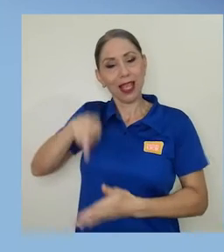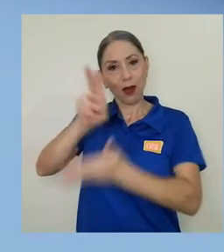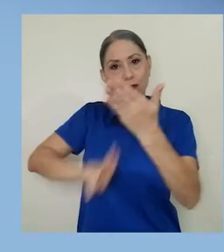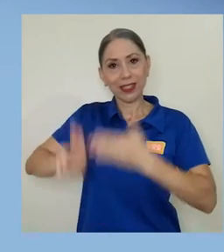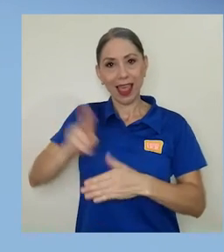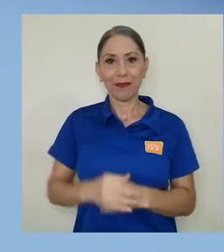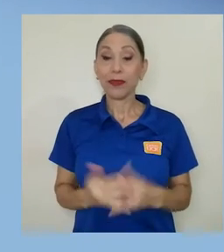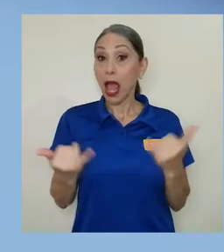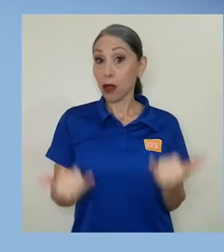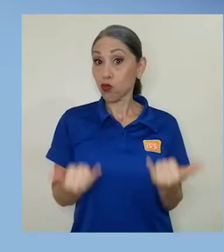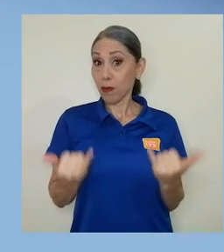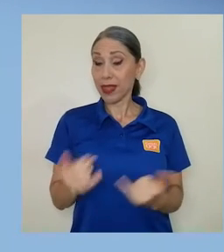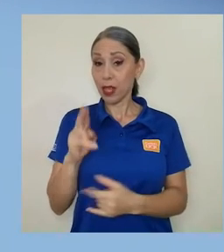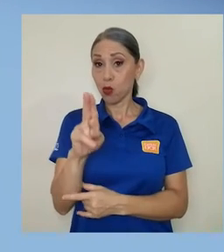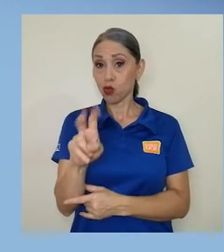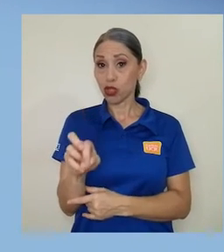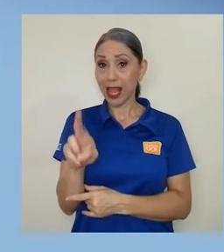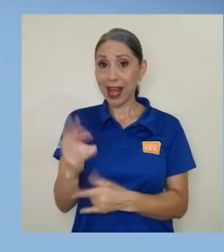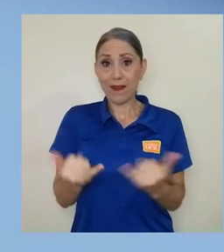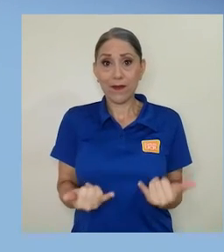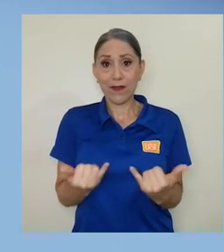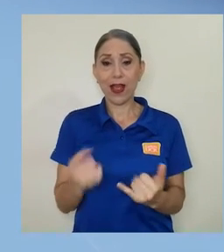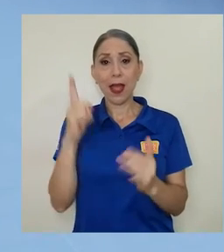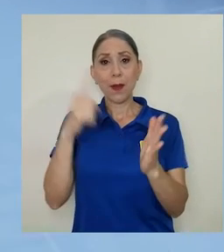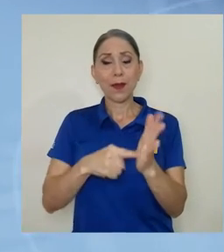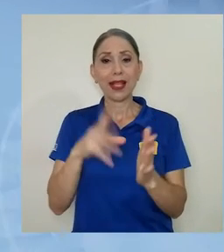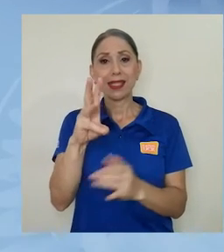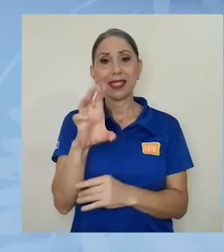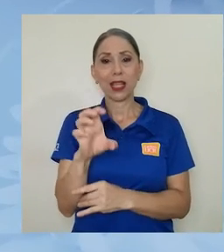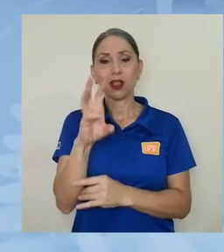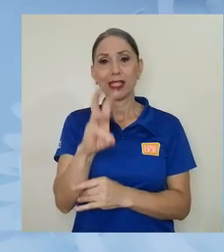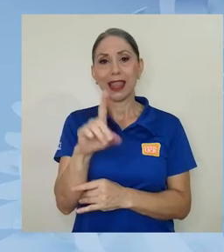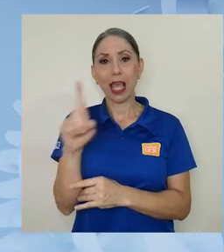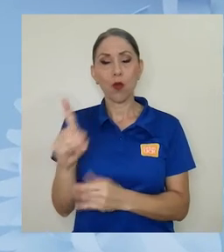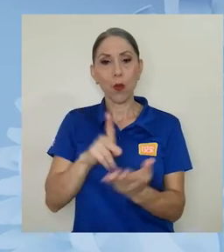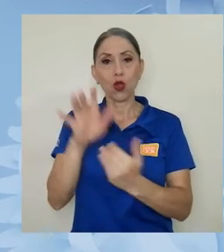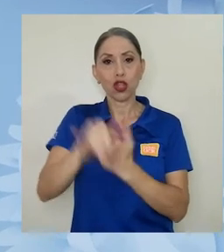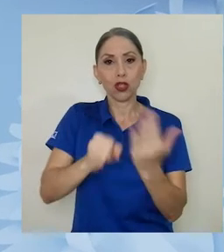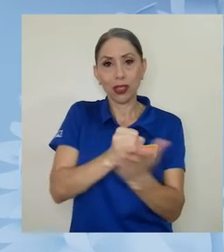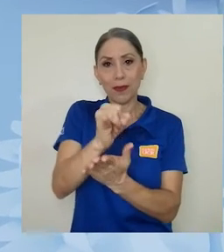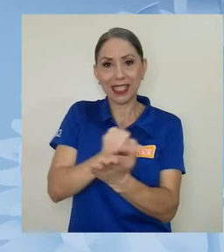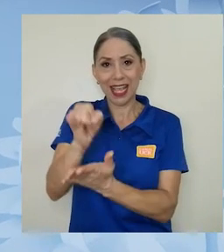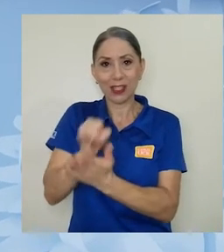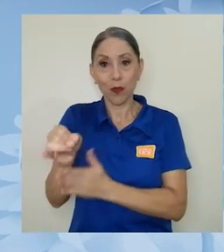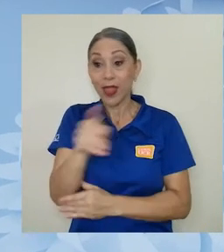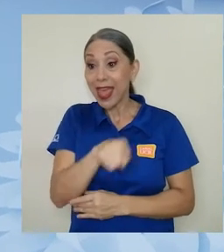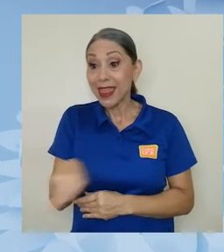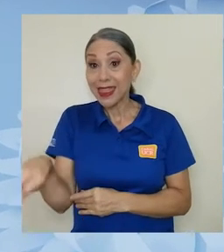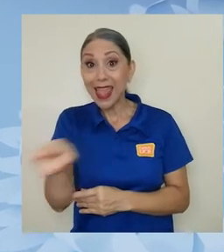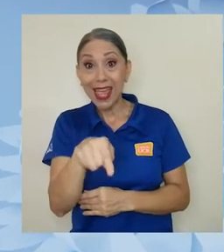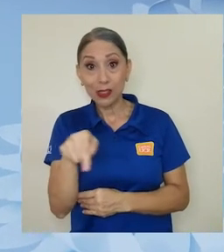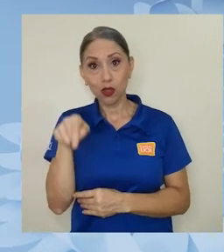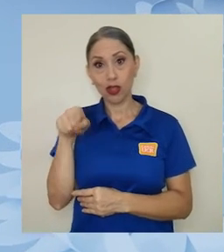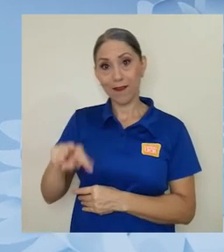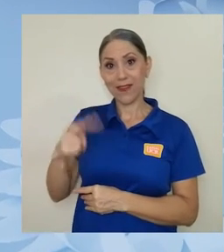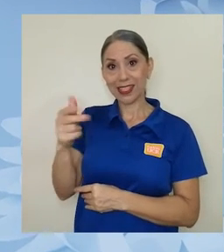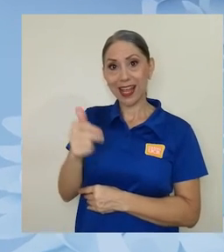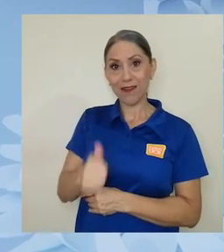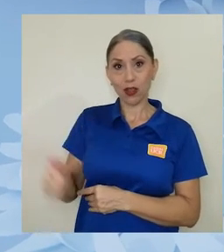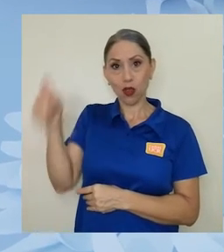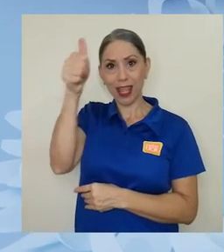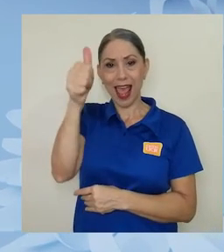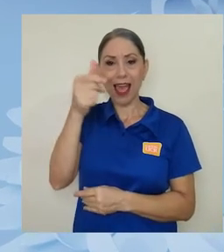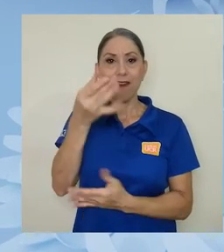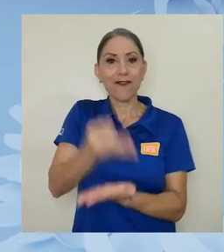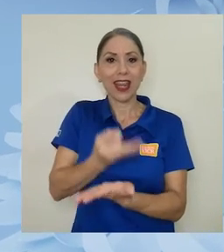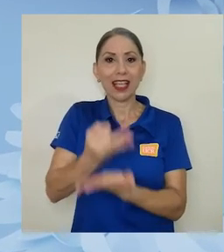Actualmente, la UCR tiene vigentes 1.661 proyectos de investigación, de los cuales esta vicerrectoría financia